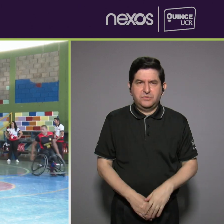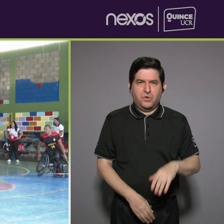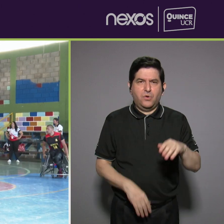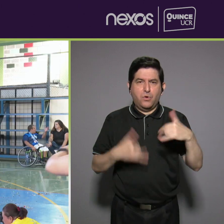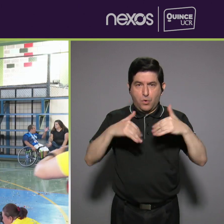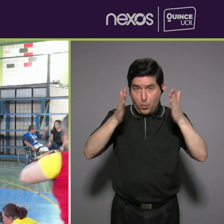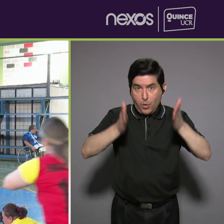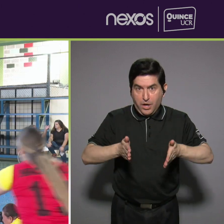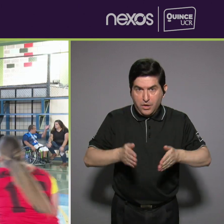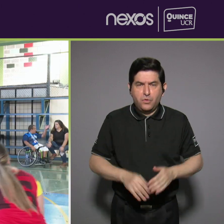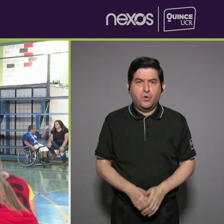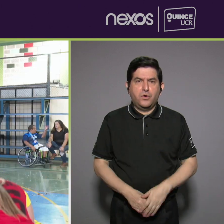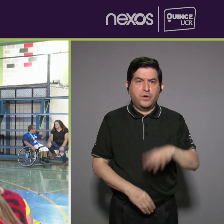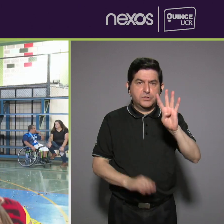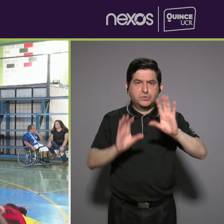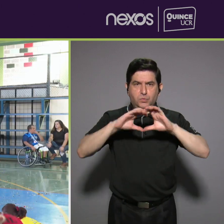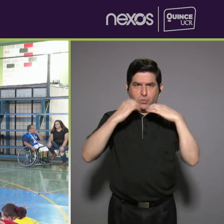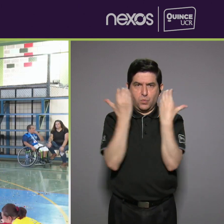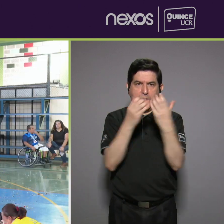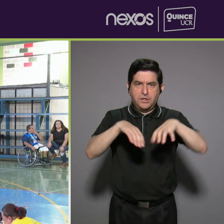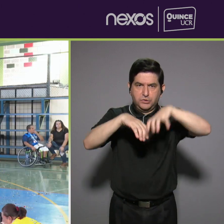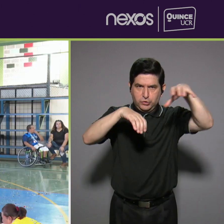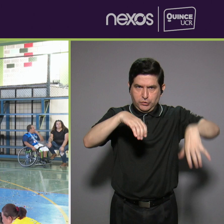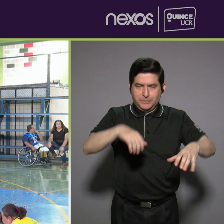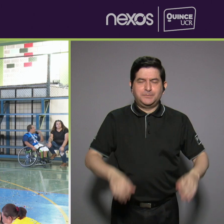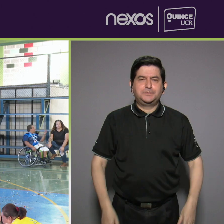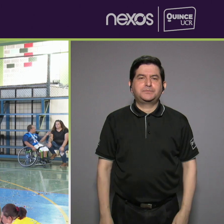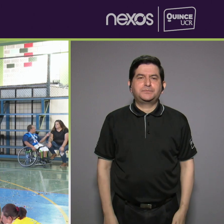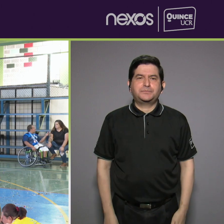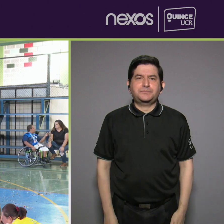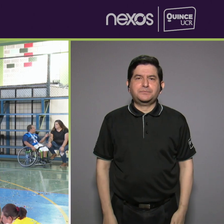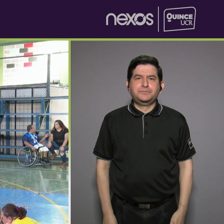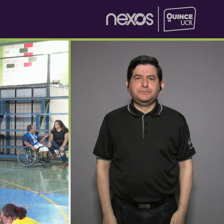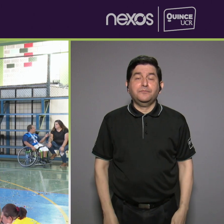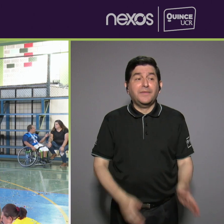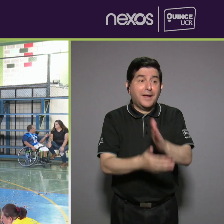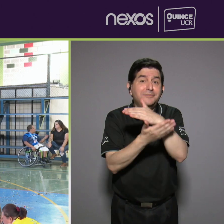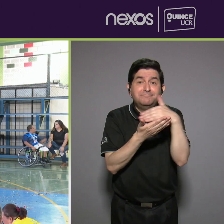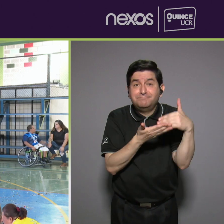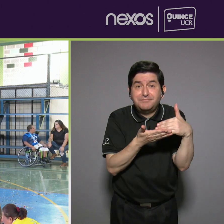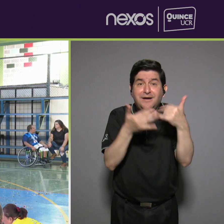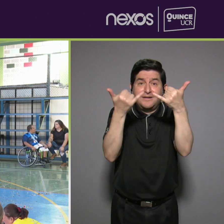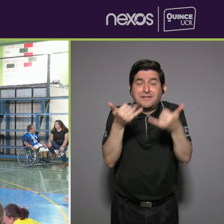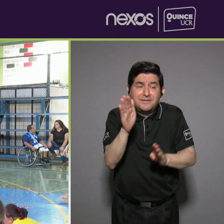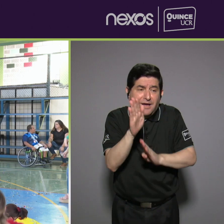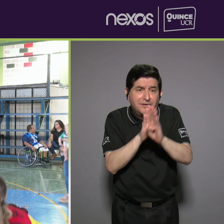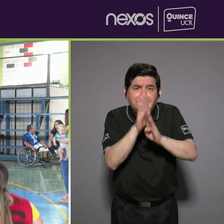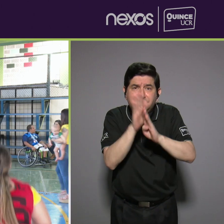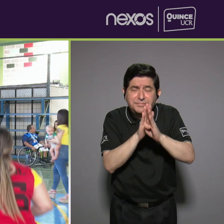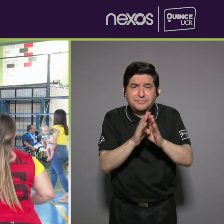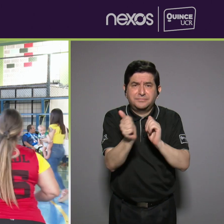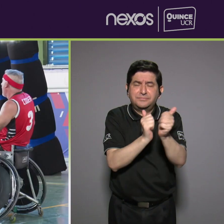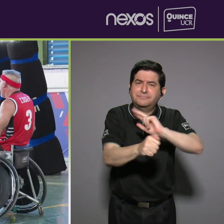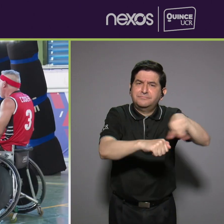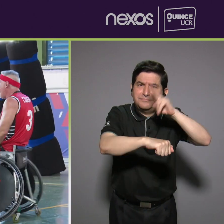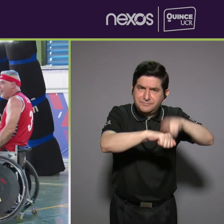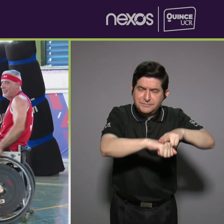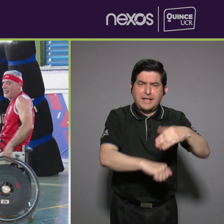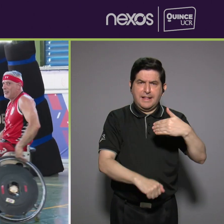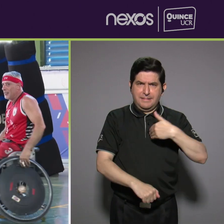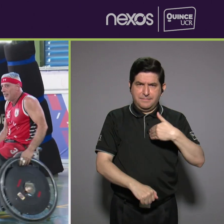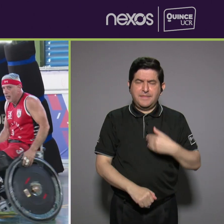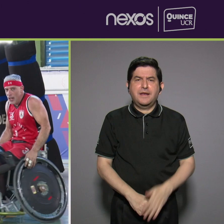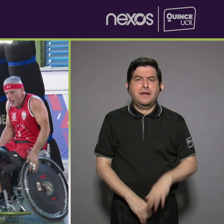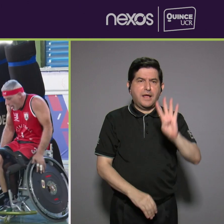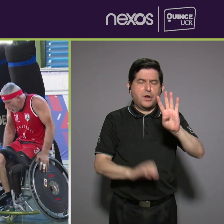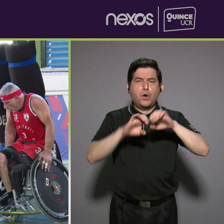jugadores ¿verdad? entre los cuatro comités cantonales que bueno es parte de lo que se ha venido desarrollando a nivel de campeonato nacional ¿verdad? tener presencia